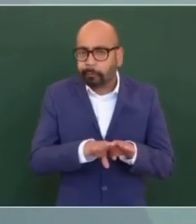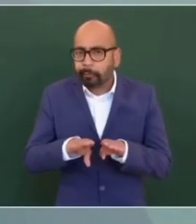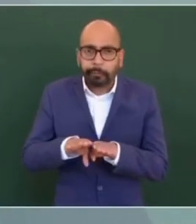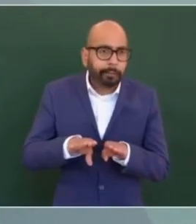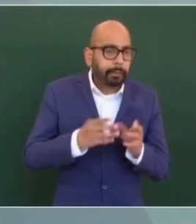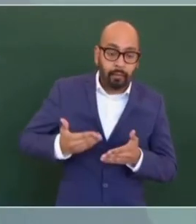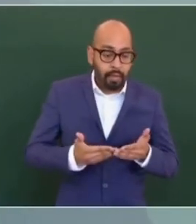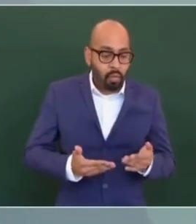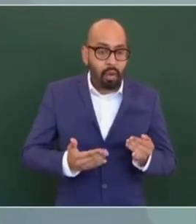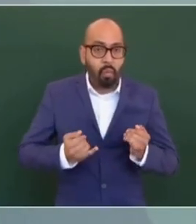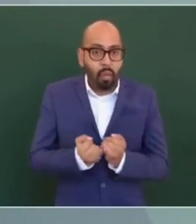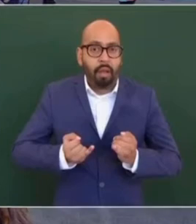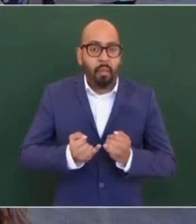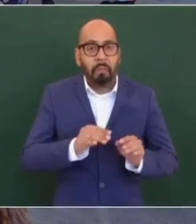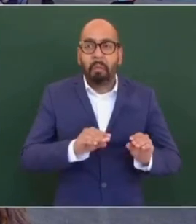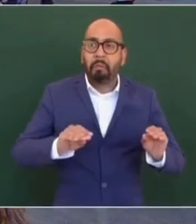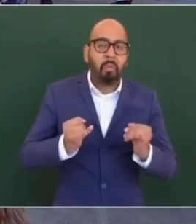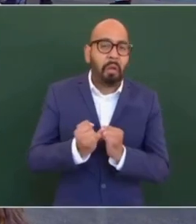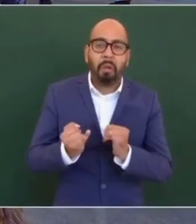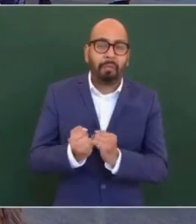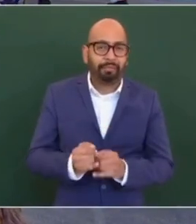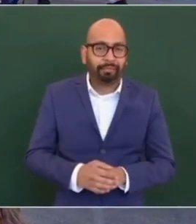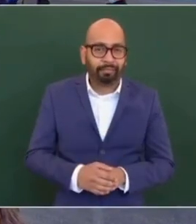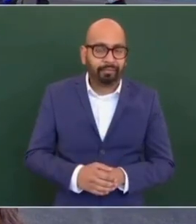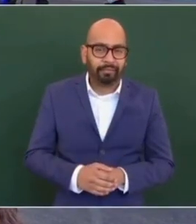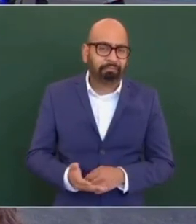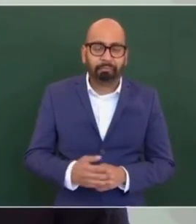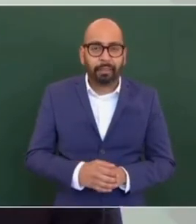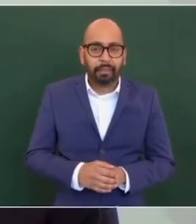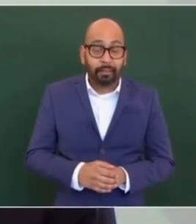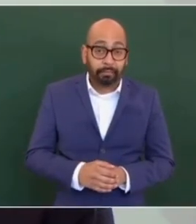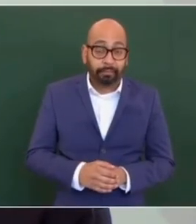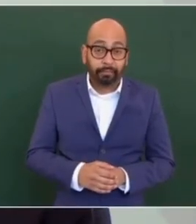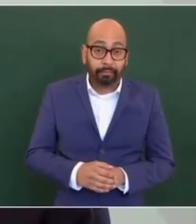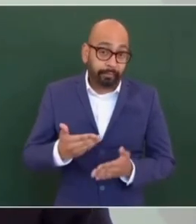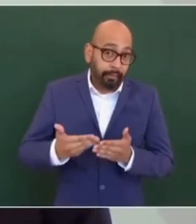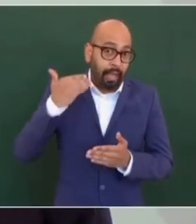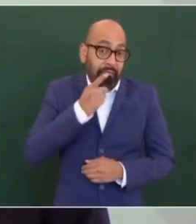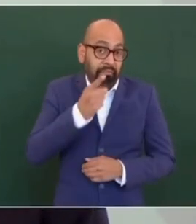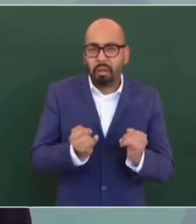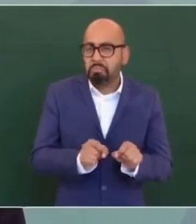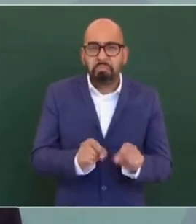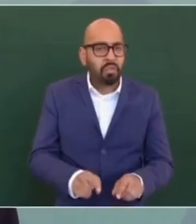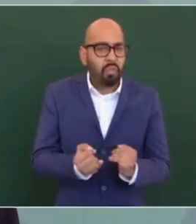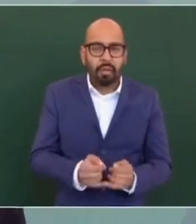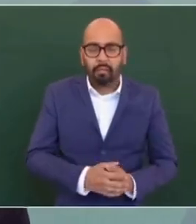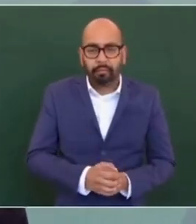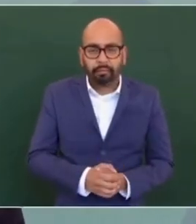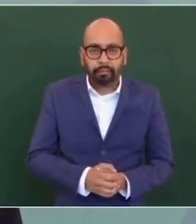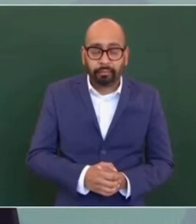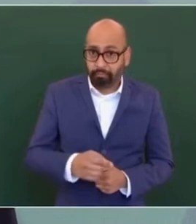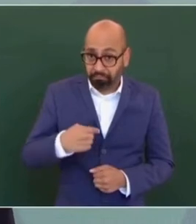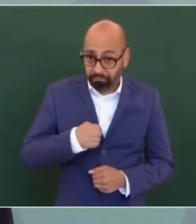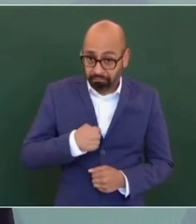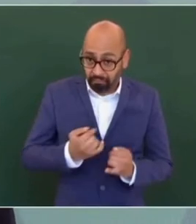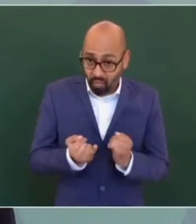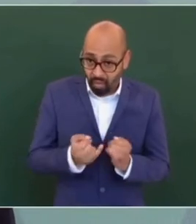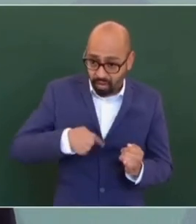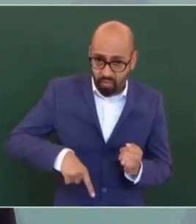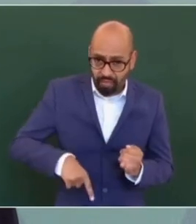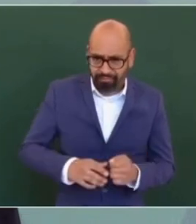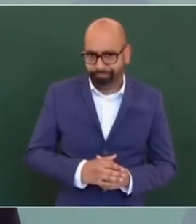de compararnos. Para ver si, como era antes, ¿no? Te veo a una campaña, decían, todos son iguales. No, no somos iguales.